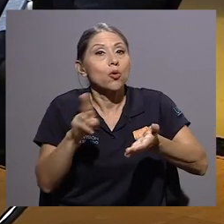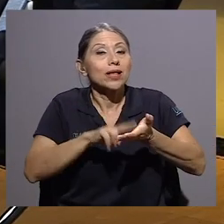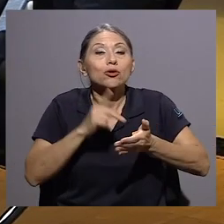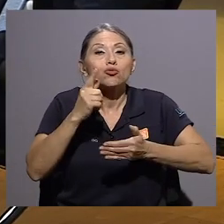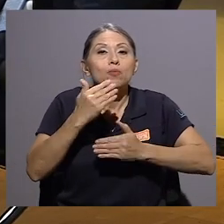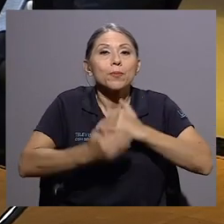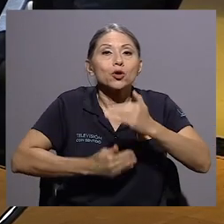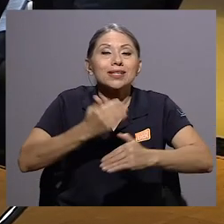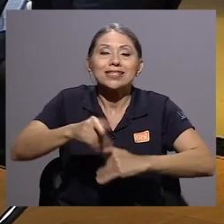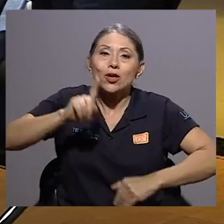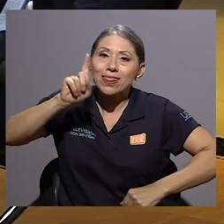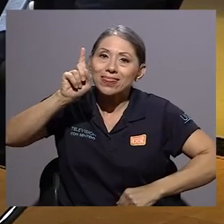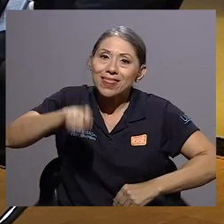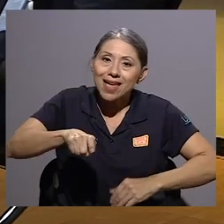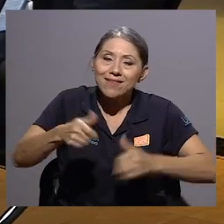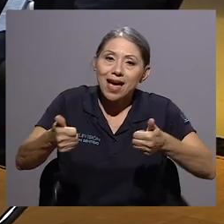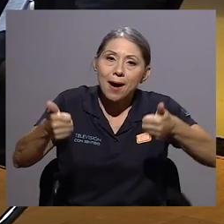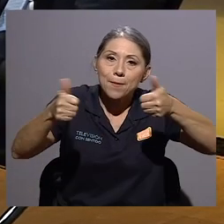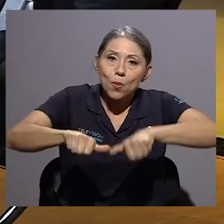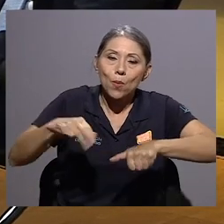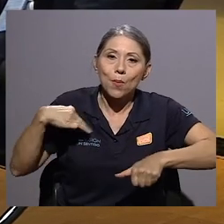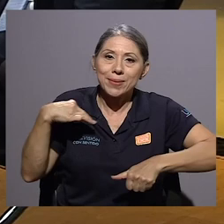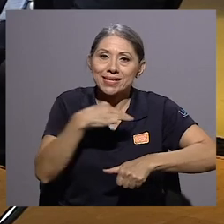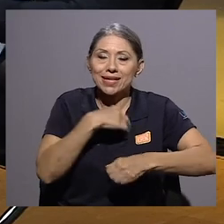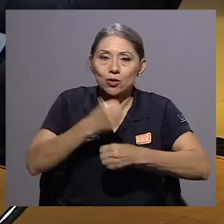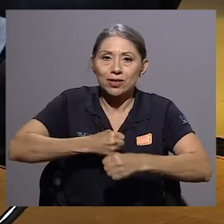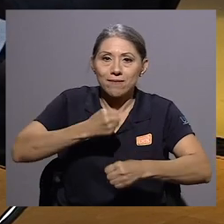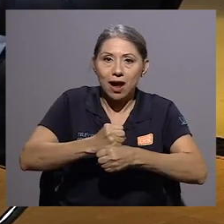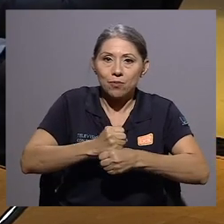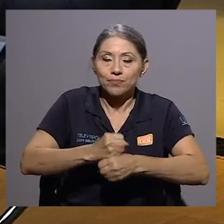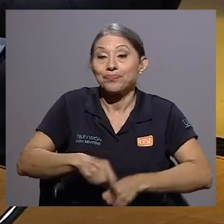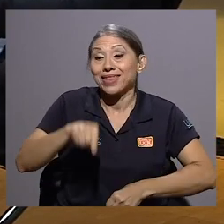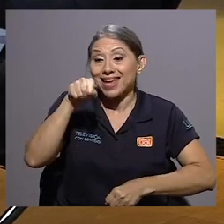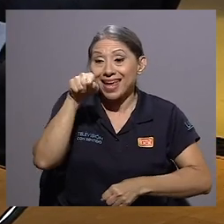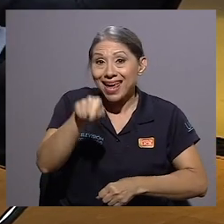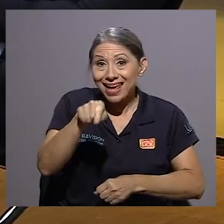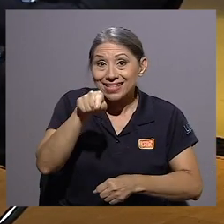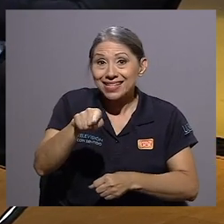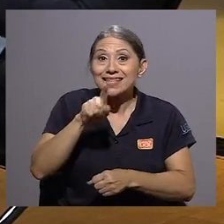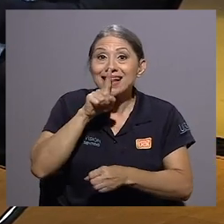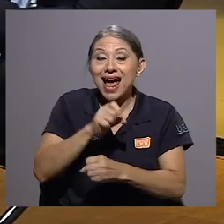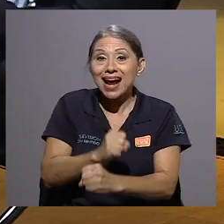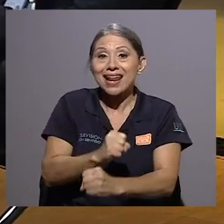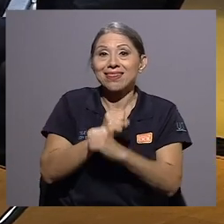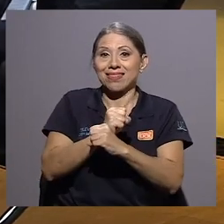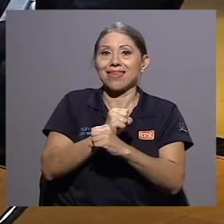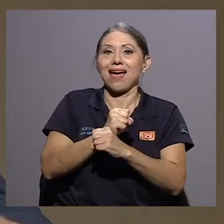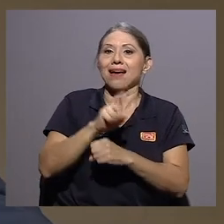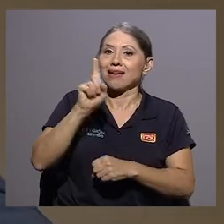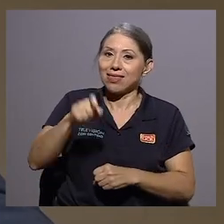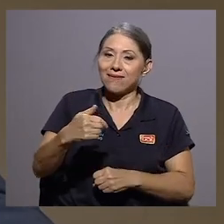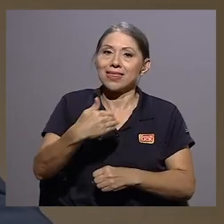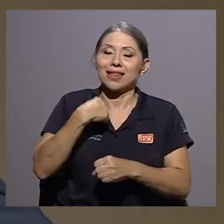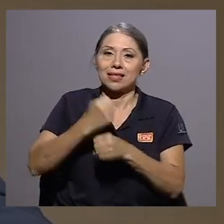procedimiento que debe de aprobar el Ministerio de Trabajo. Y esta es la garantía que los trabajadores tienen que tener. Me parece muy bueno ese ejemplo,